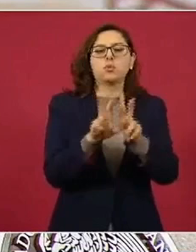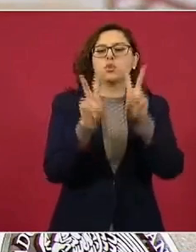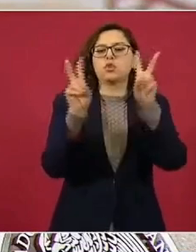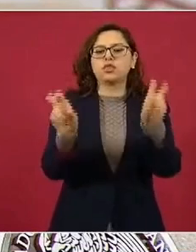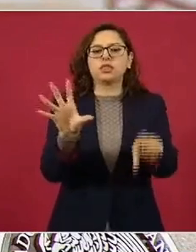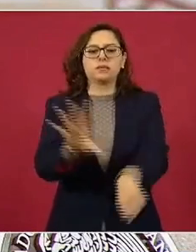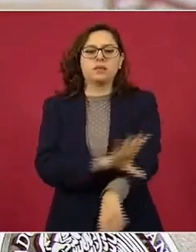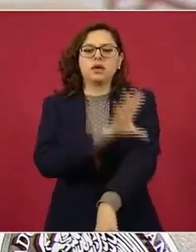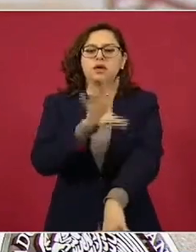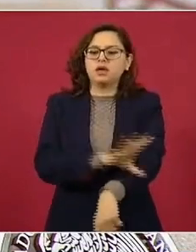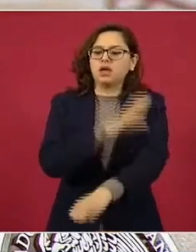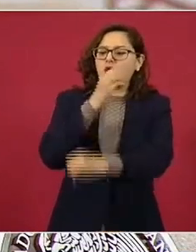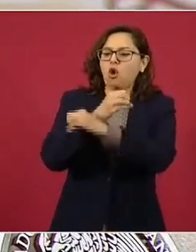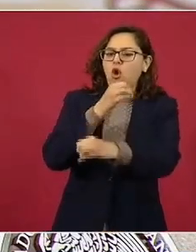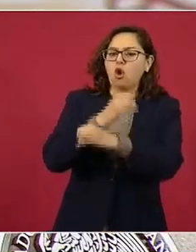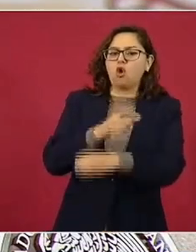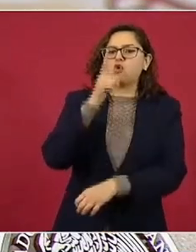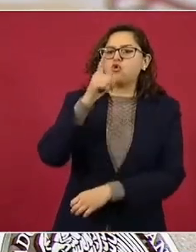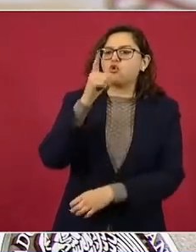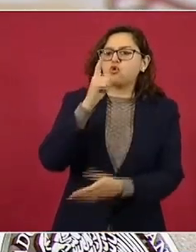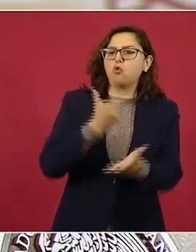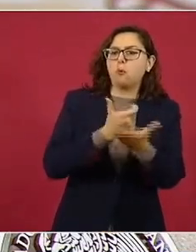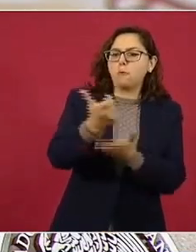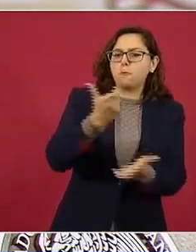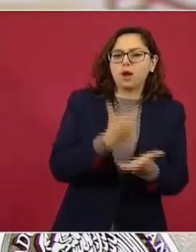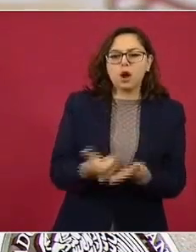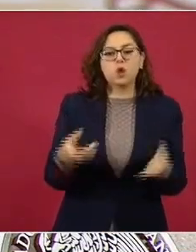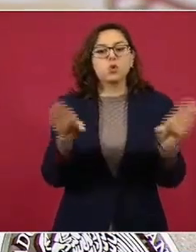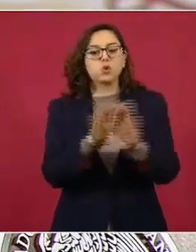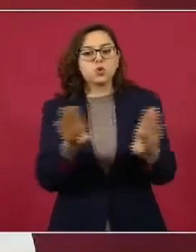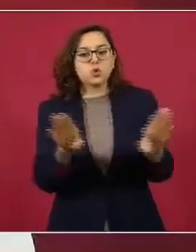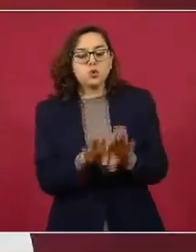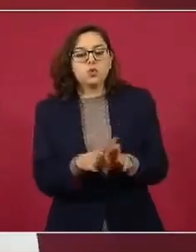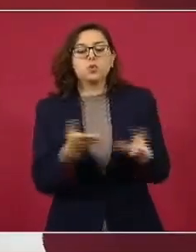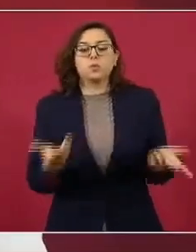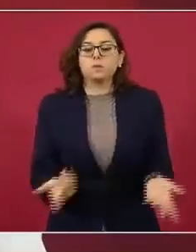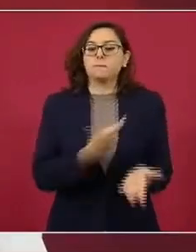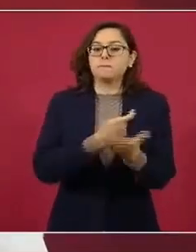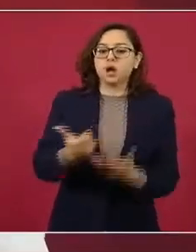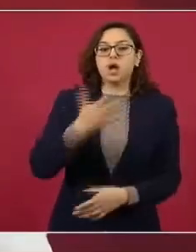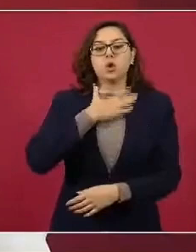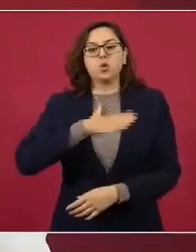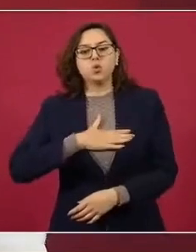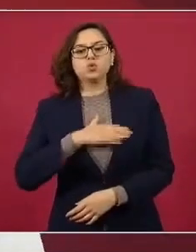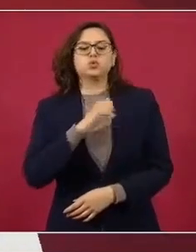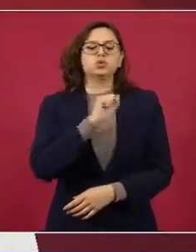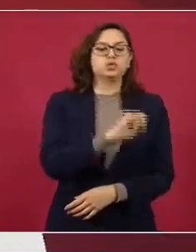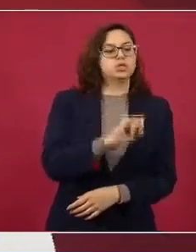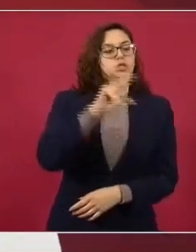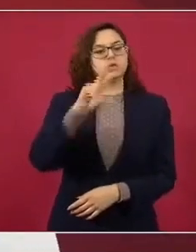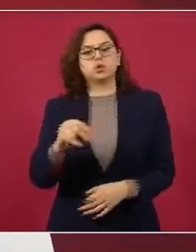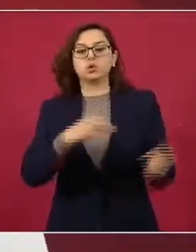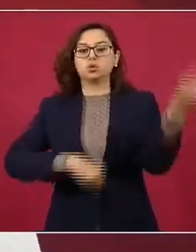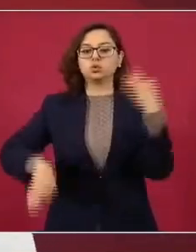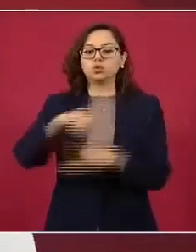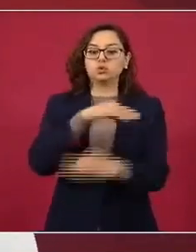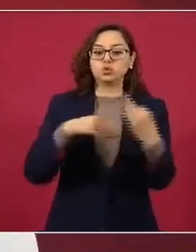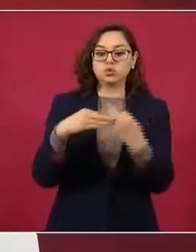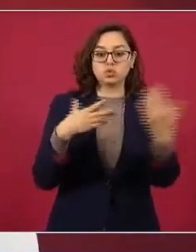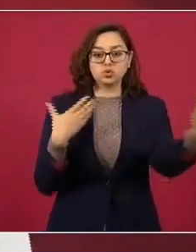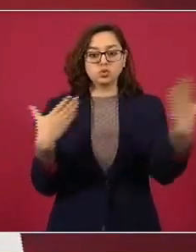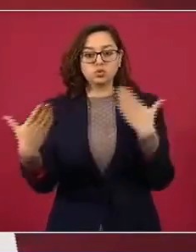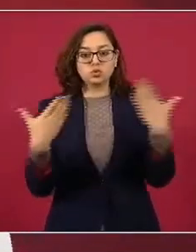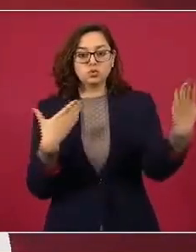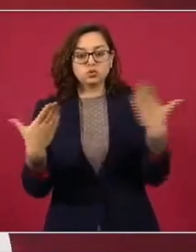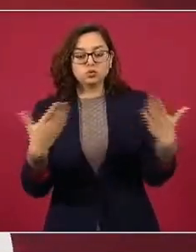pagan los OXXO, y si es verdad o no, que no pagan lo justo. Esta información difundida a